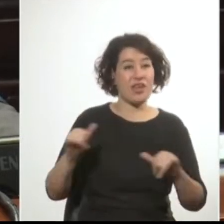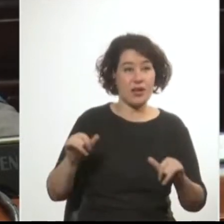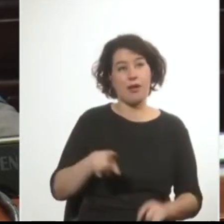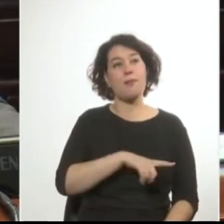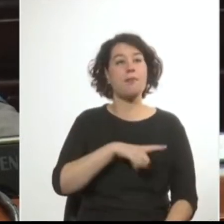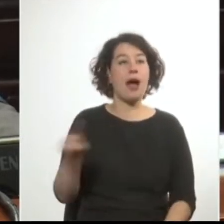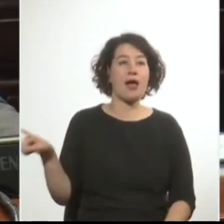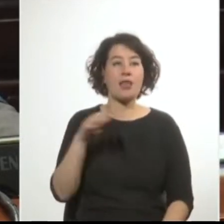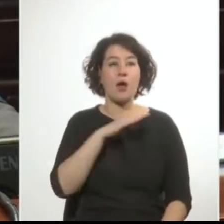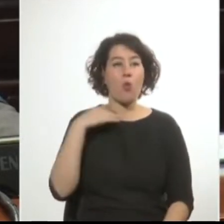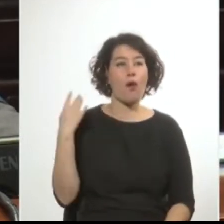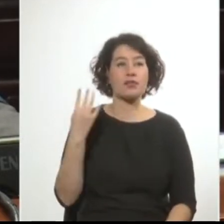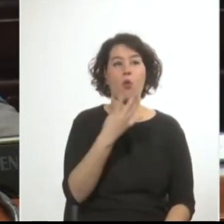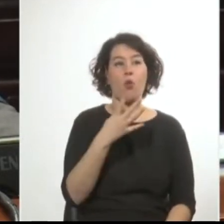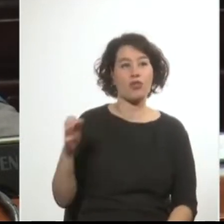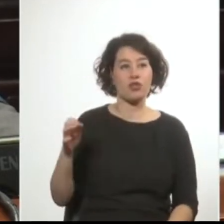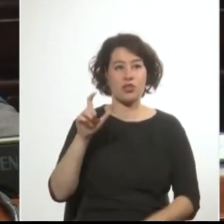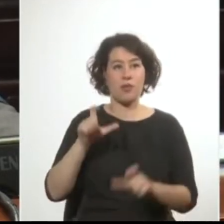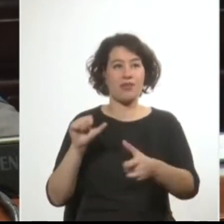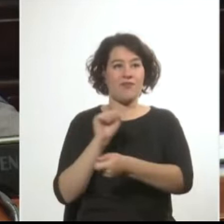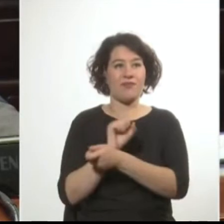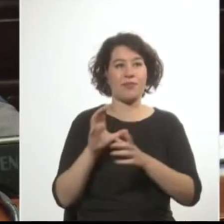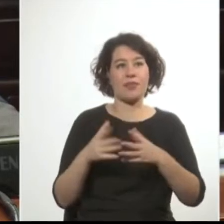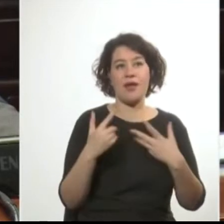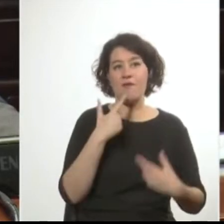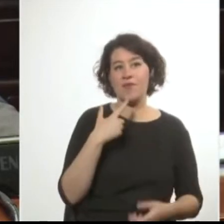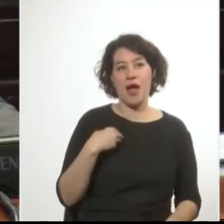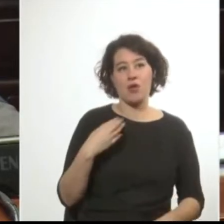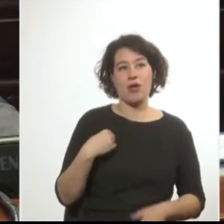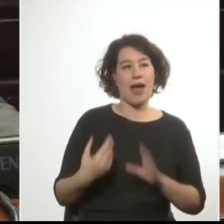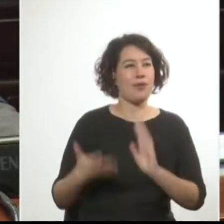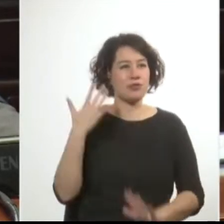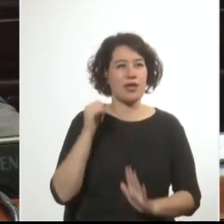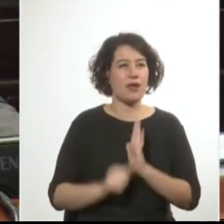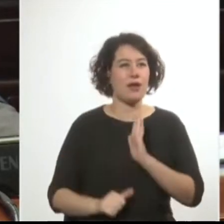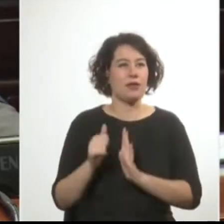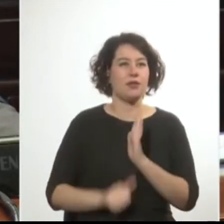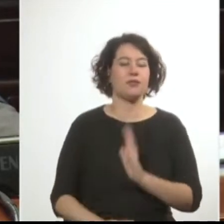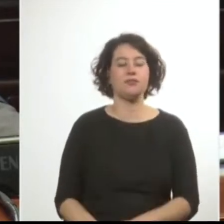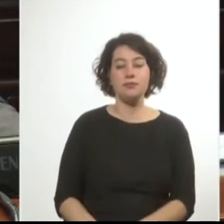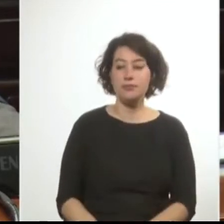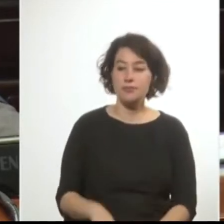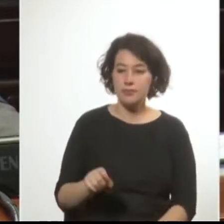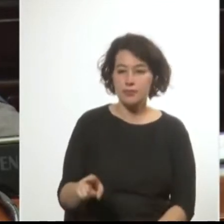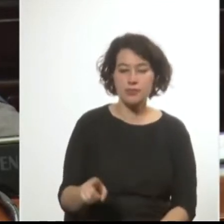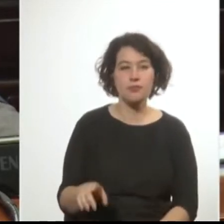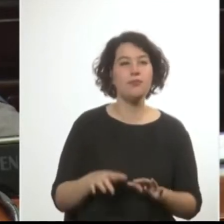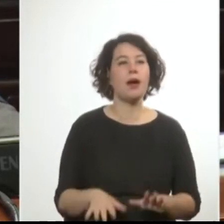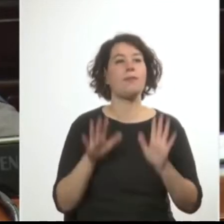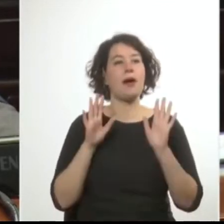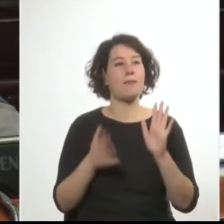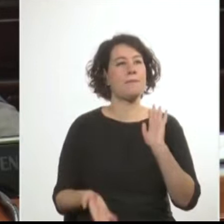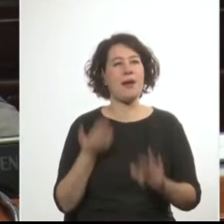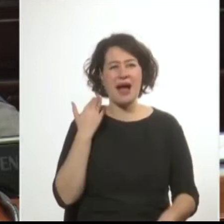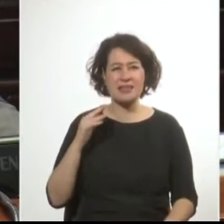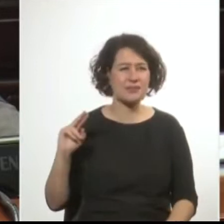a unos 400 prisioneros blancos, varios de ellos heridos. Fue este tal vez el capítulo más